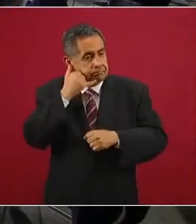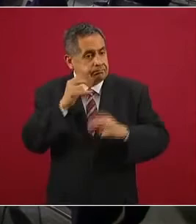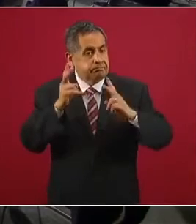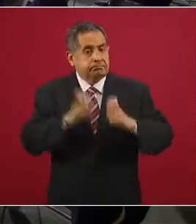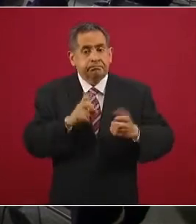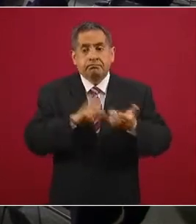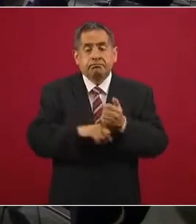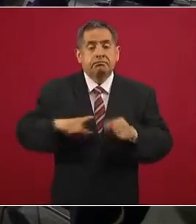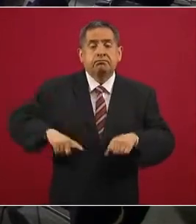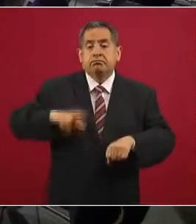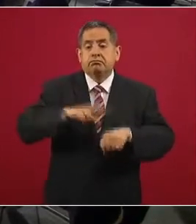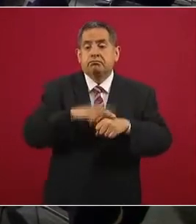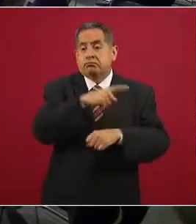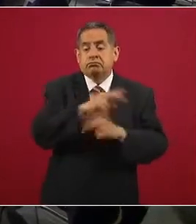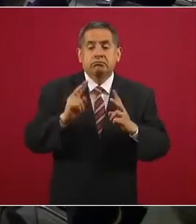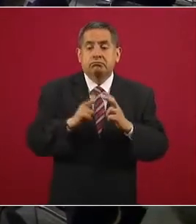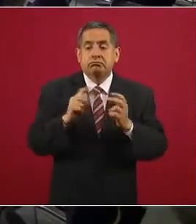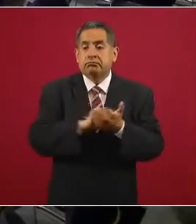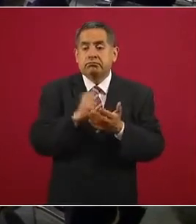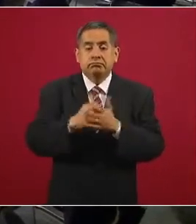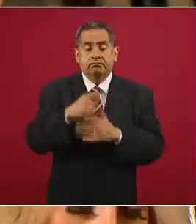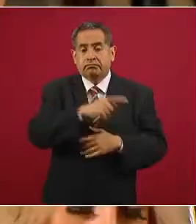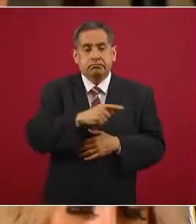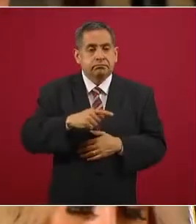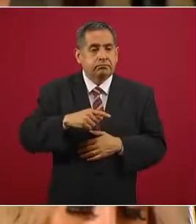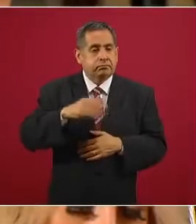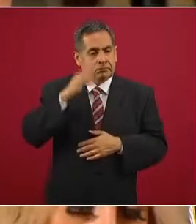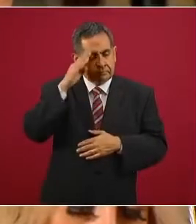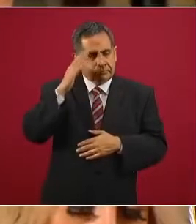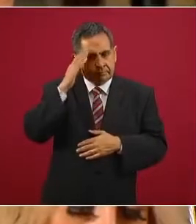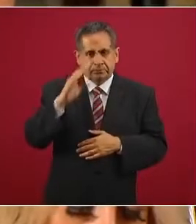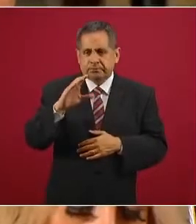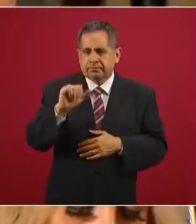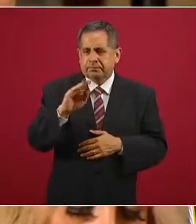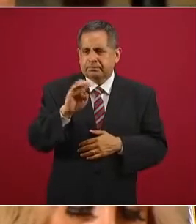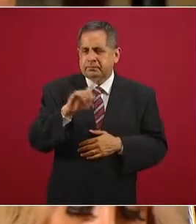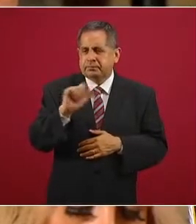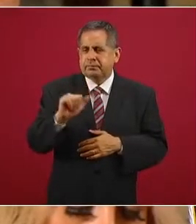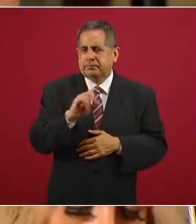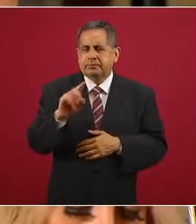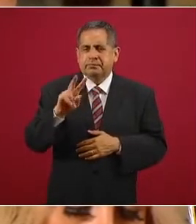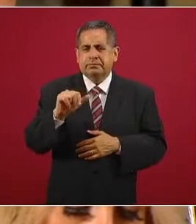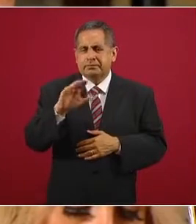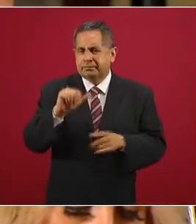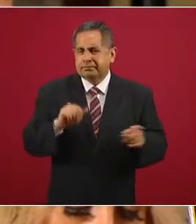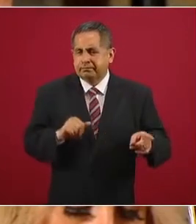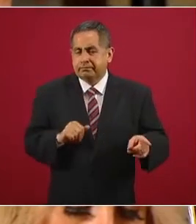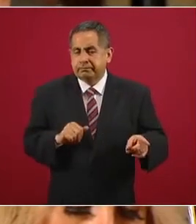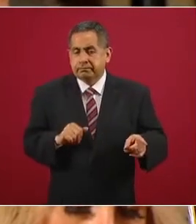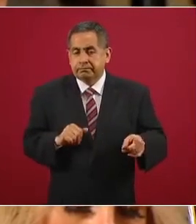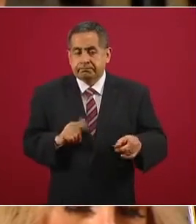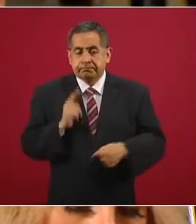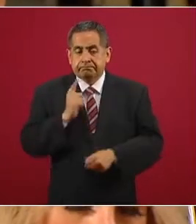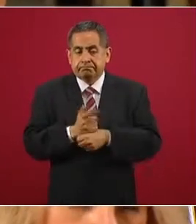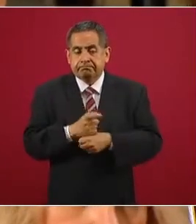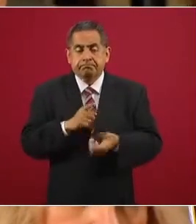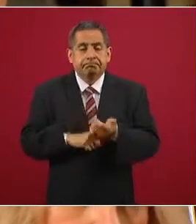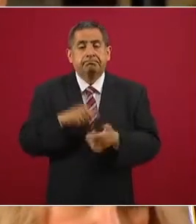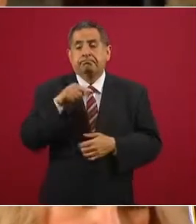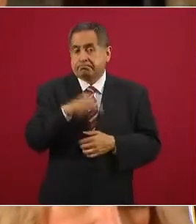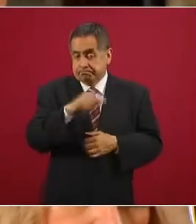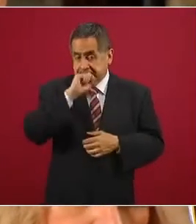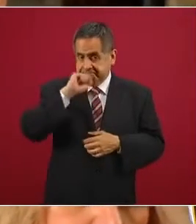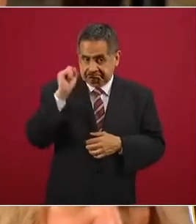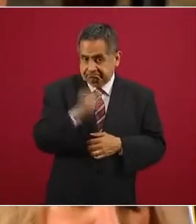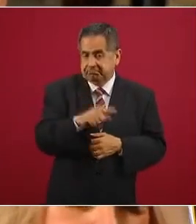el gobernador de Tamaulipas, el señor Cabeza de Vaca, donde se señala que podría haber